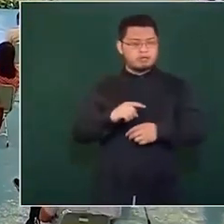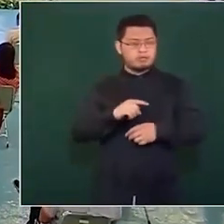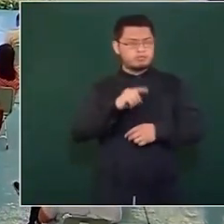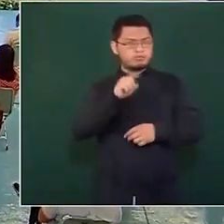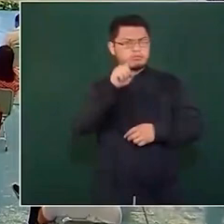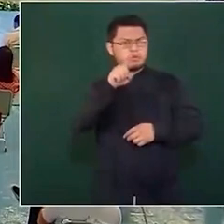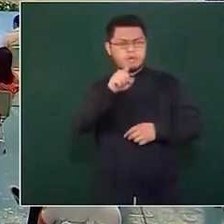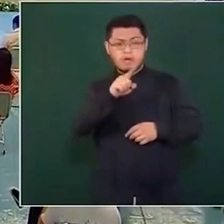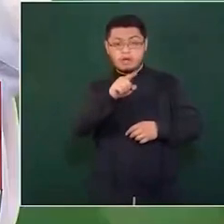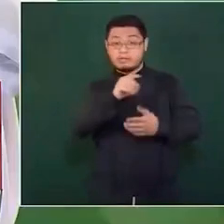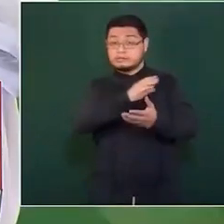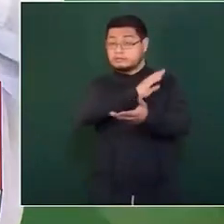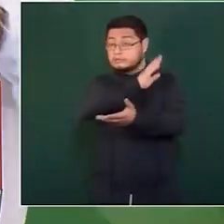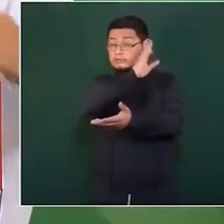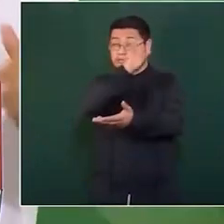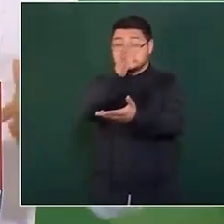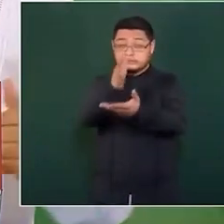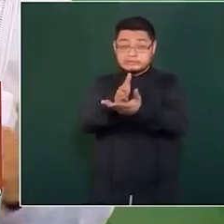sobre